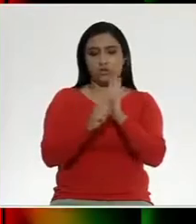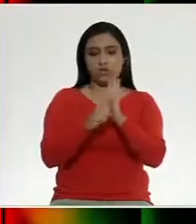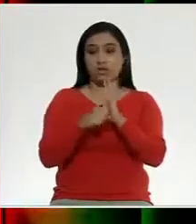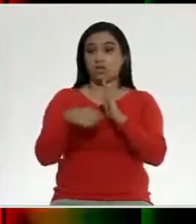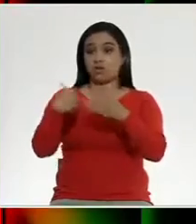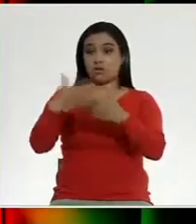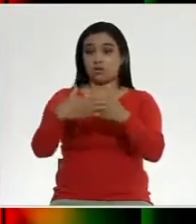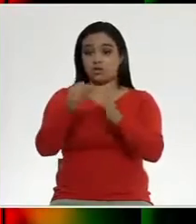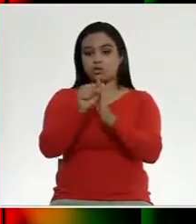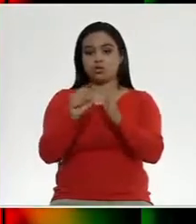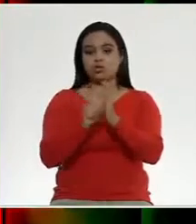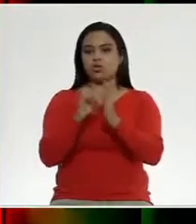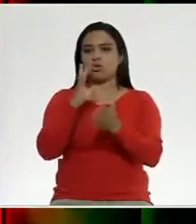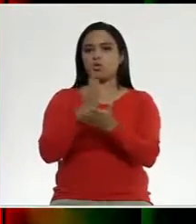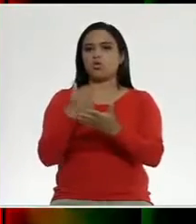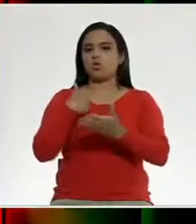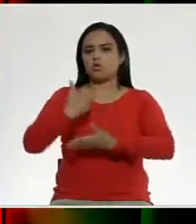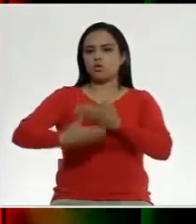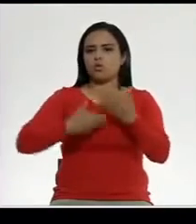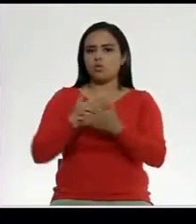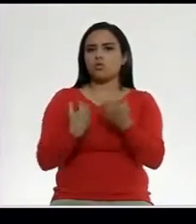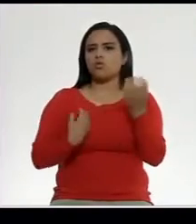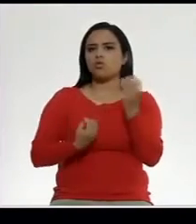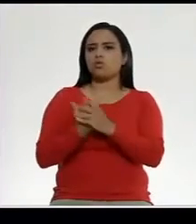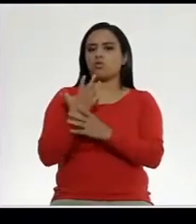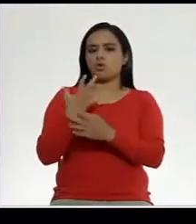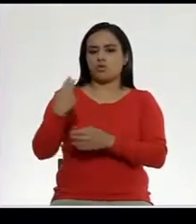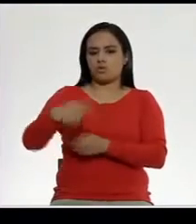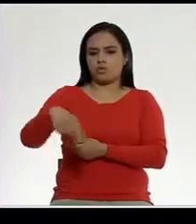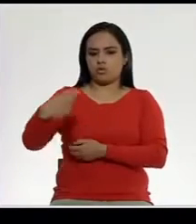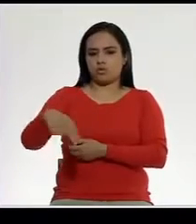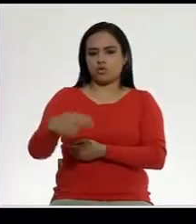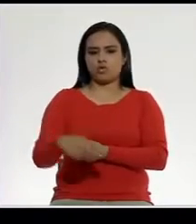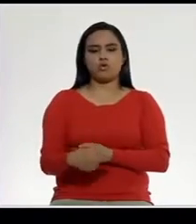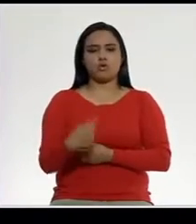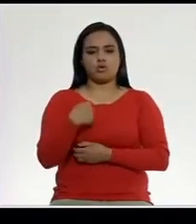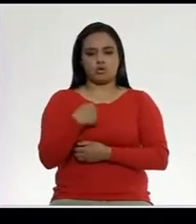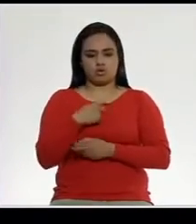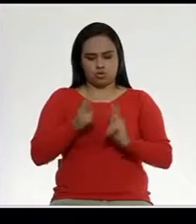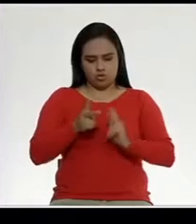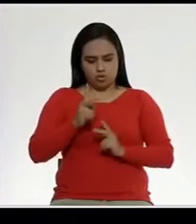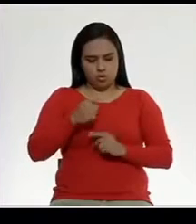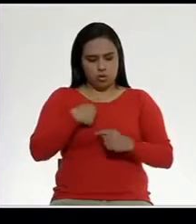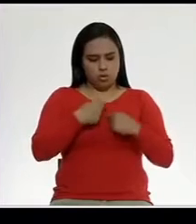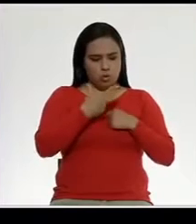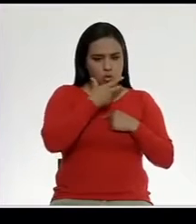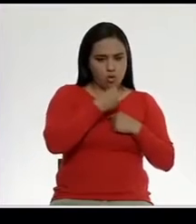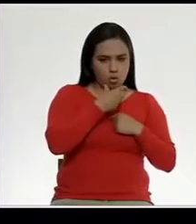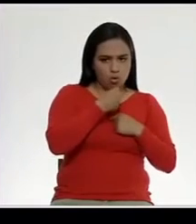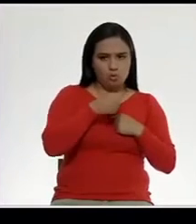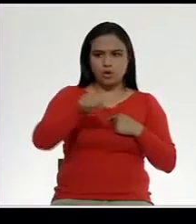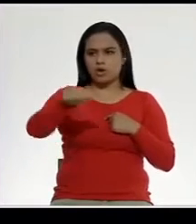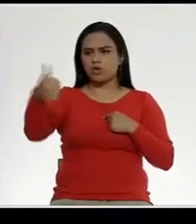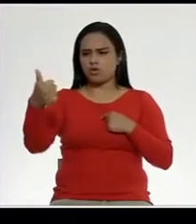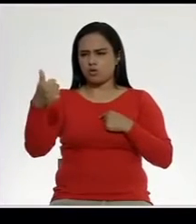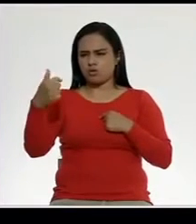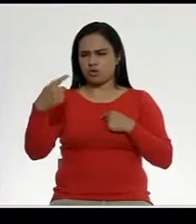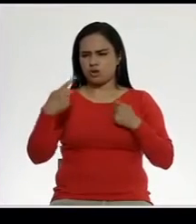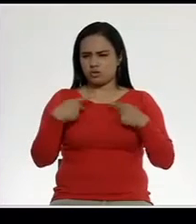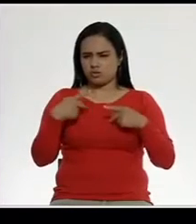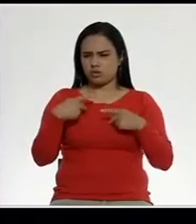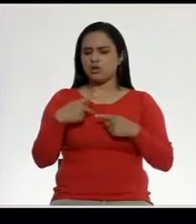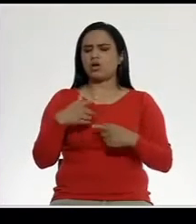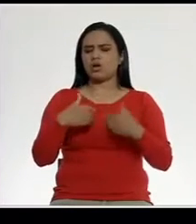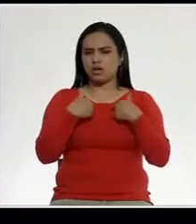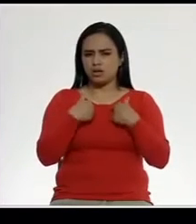semestre simplemente me presenté con mi nuevo nombre y pues yo hablándome a mí mismo en masculino, los demás como que captaron la idea y